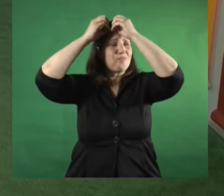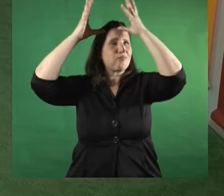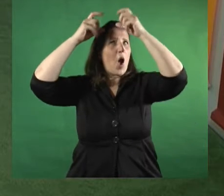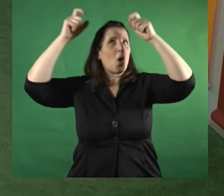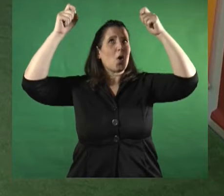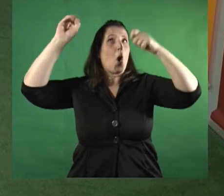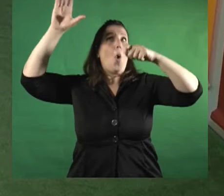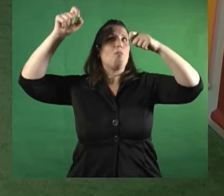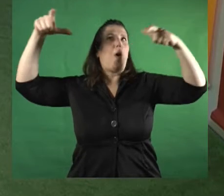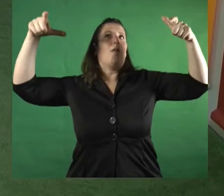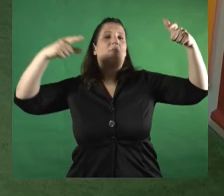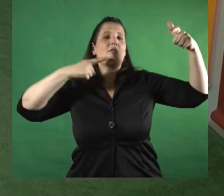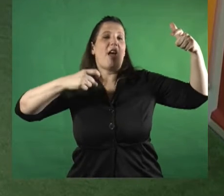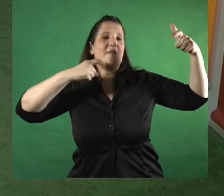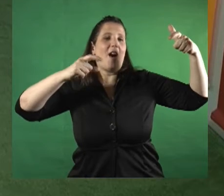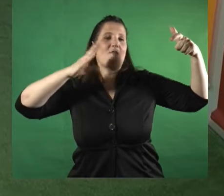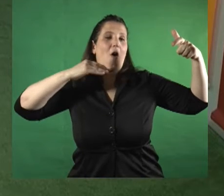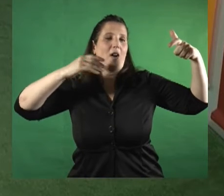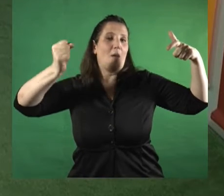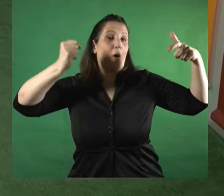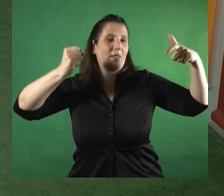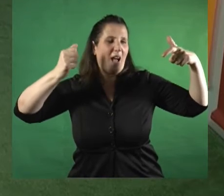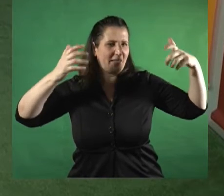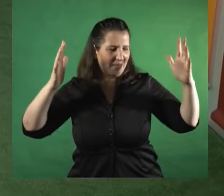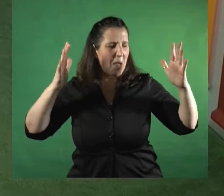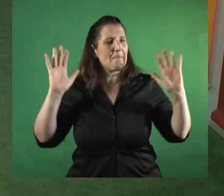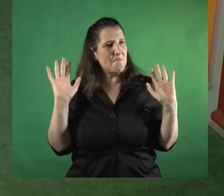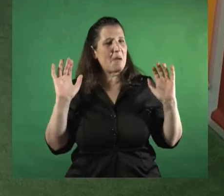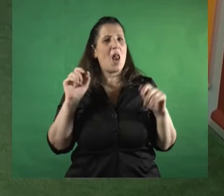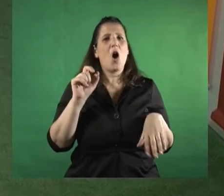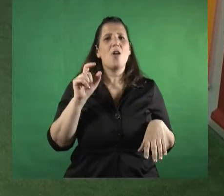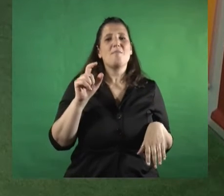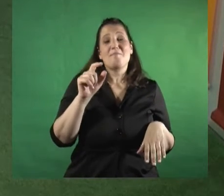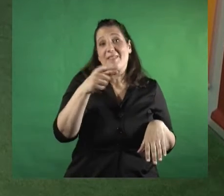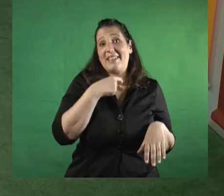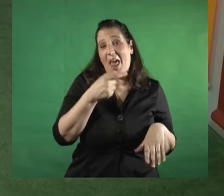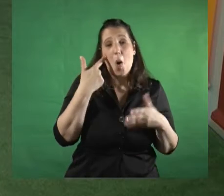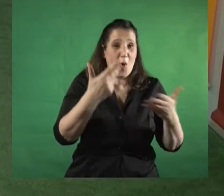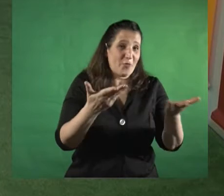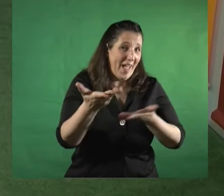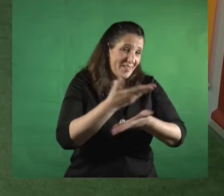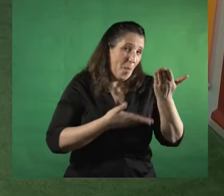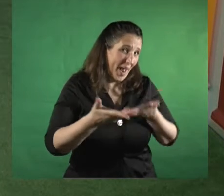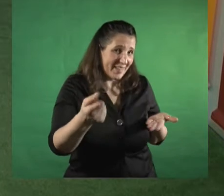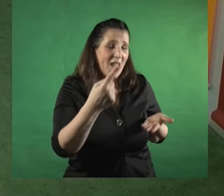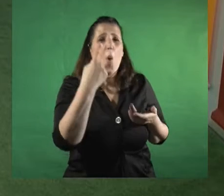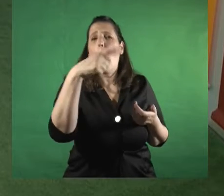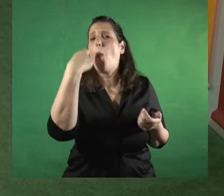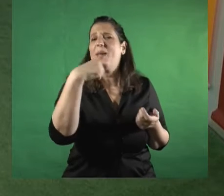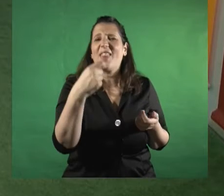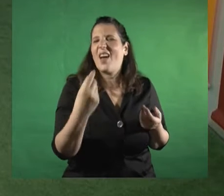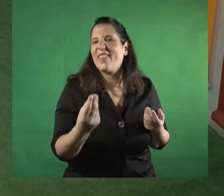sé river boca racing y justamente primero te quiero invitar a compartir y los quiero y las quiero invitar a compartir un vídeo